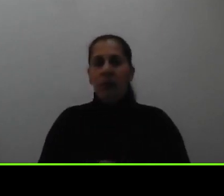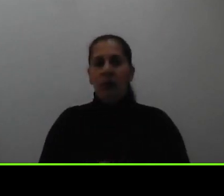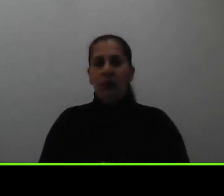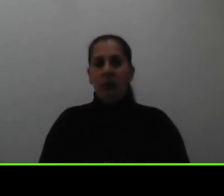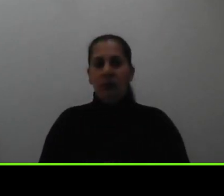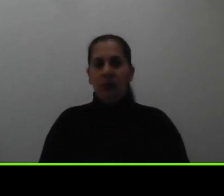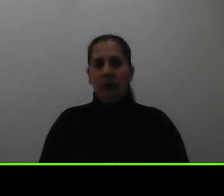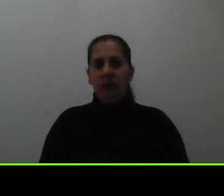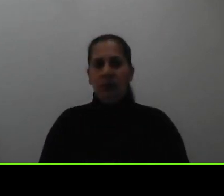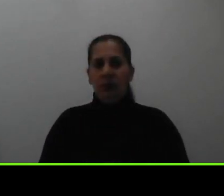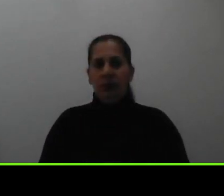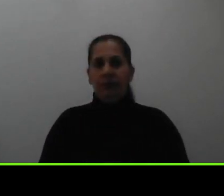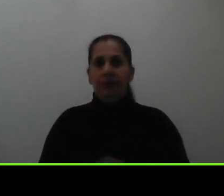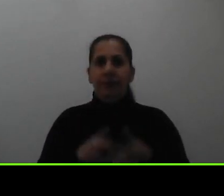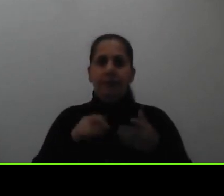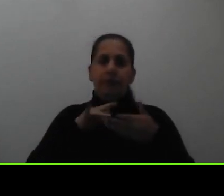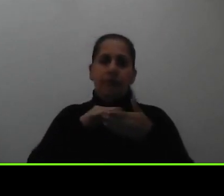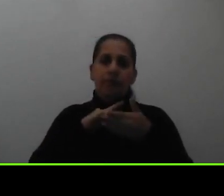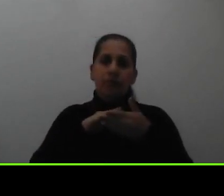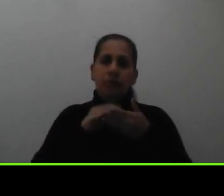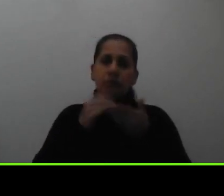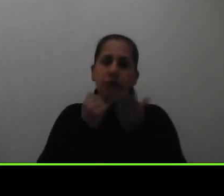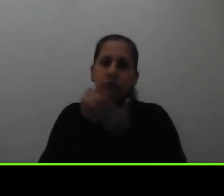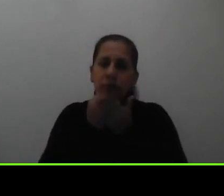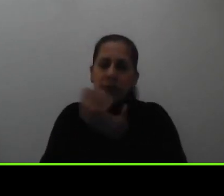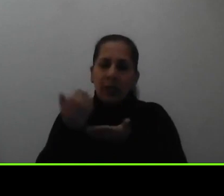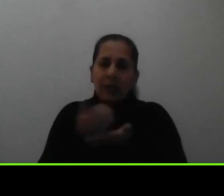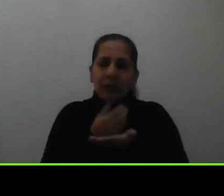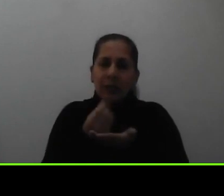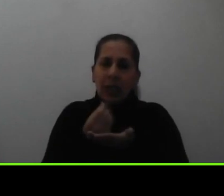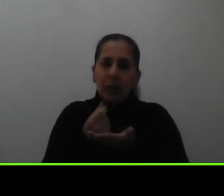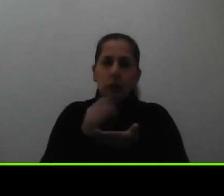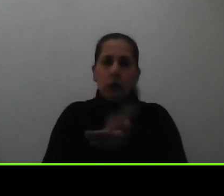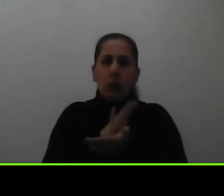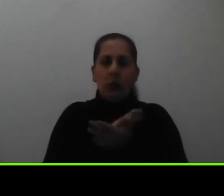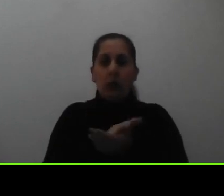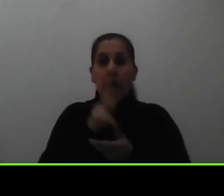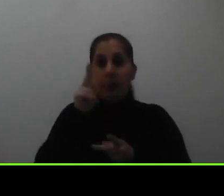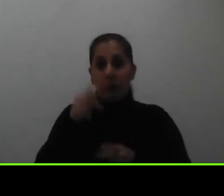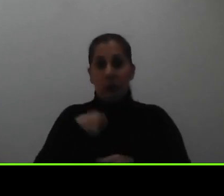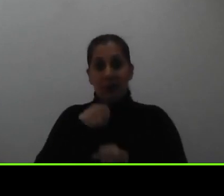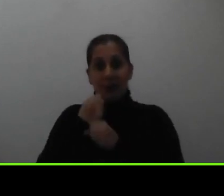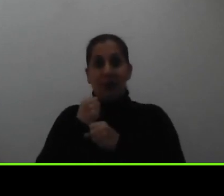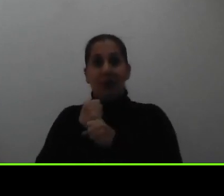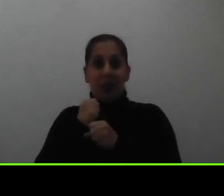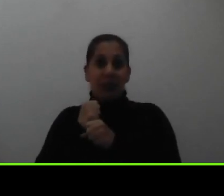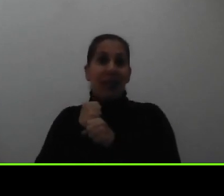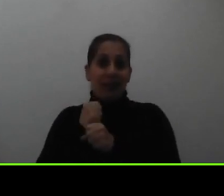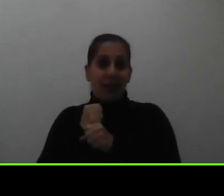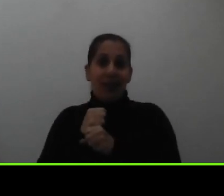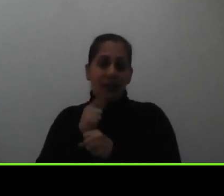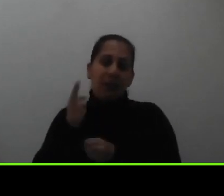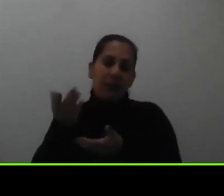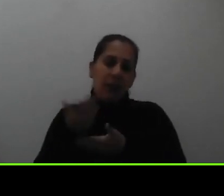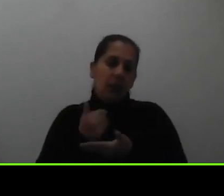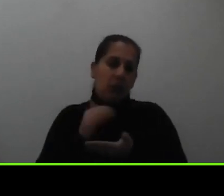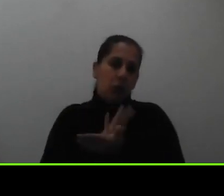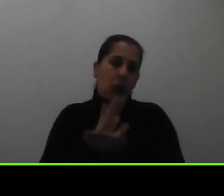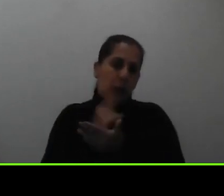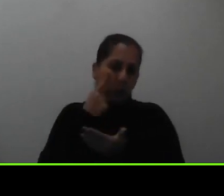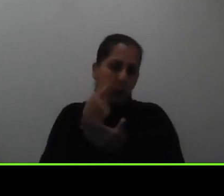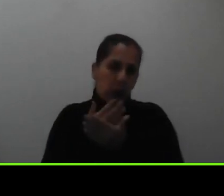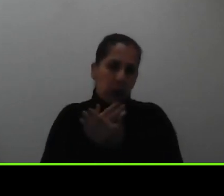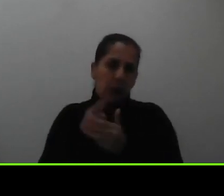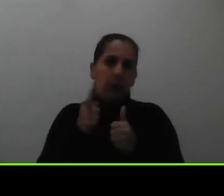el estudio de salarios es un documento las personas asalariadas van a tener que entregarnos dos documentos probatorios uno la